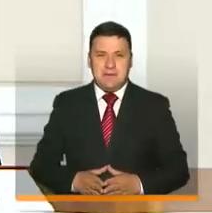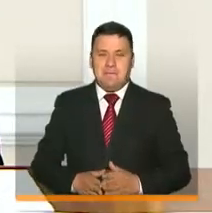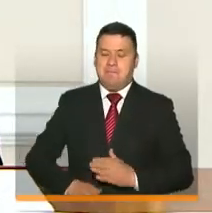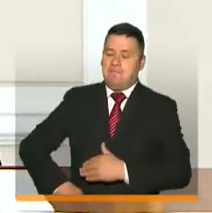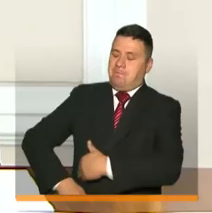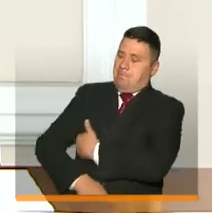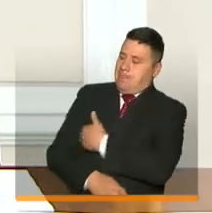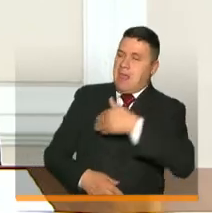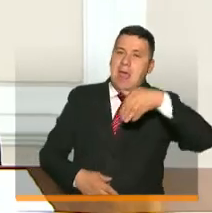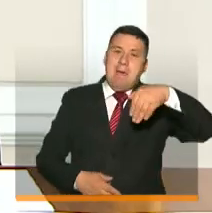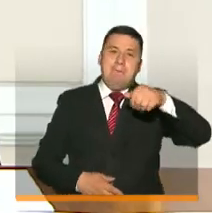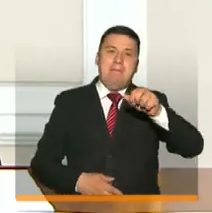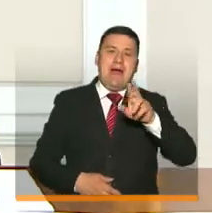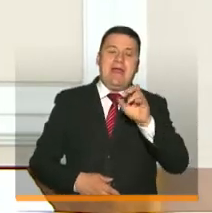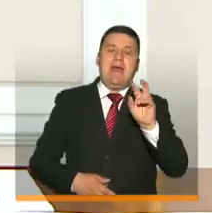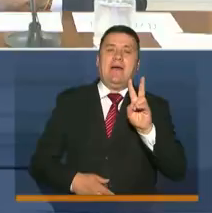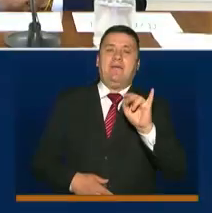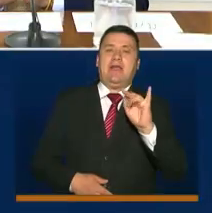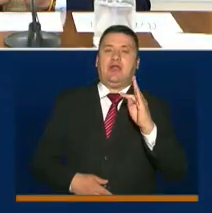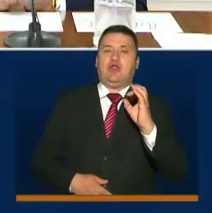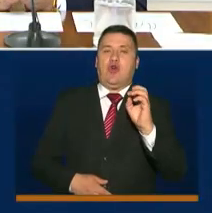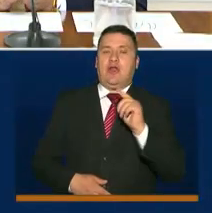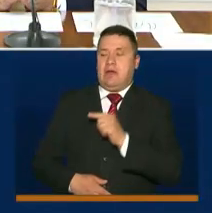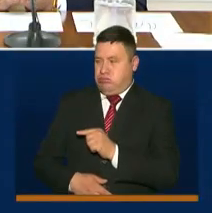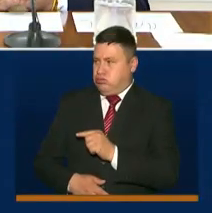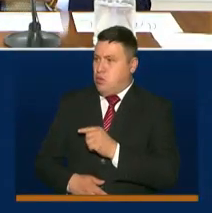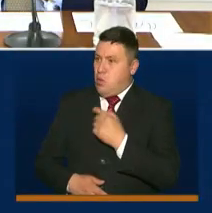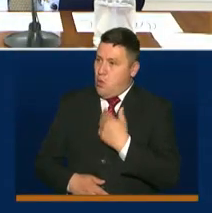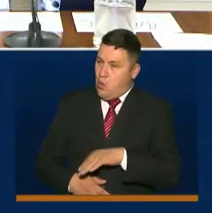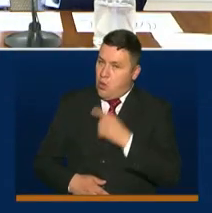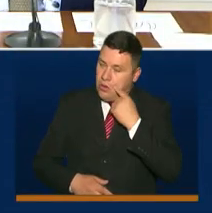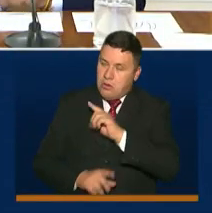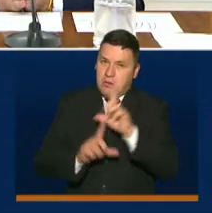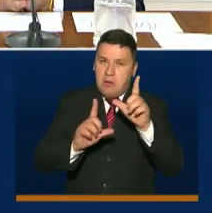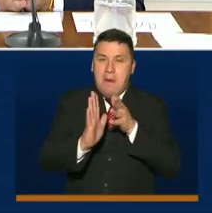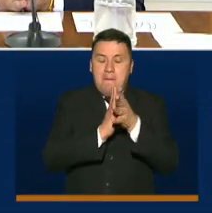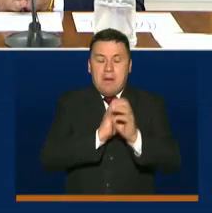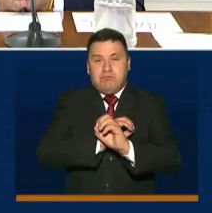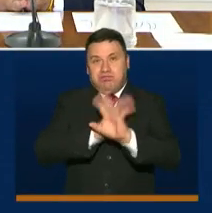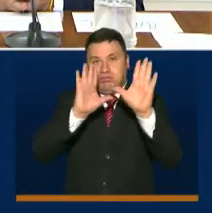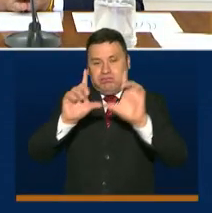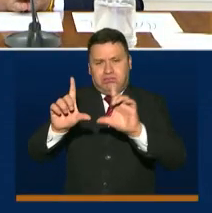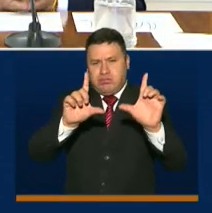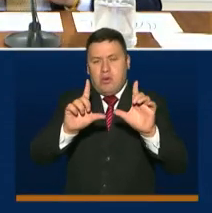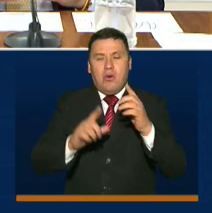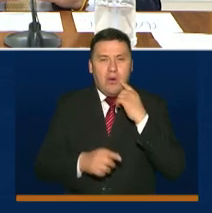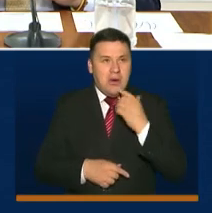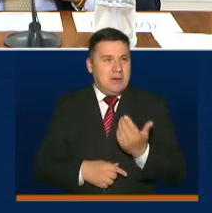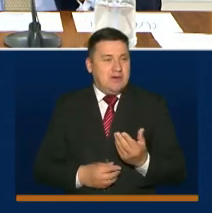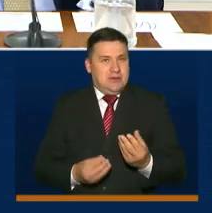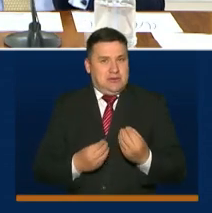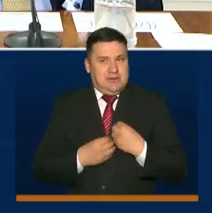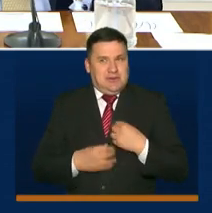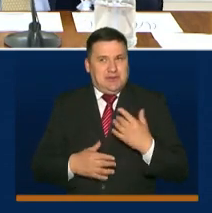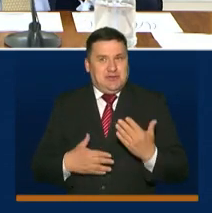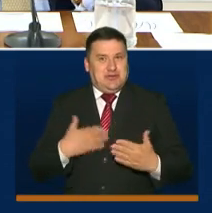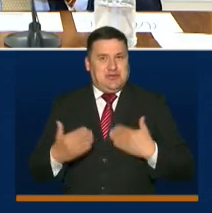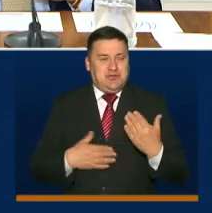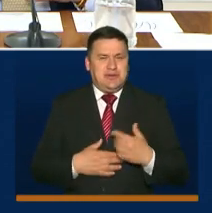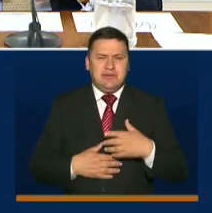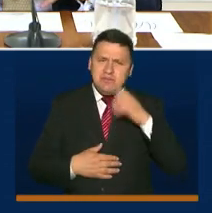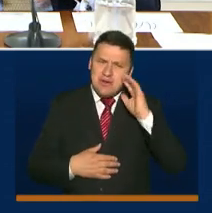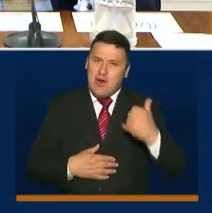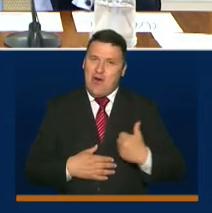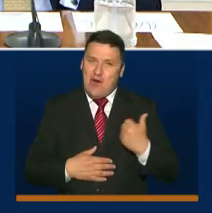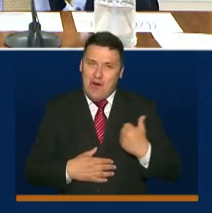Ministra, María Victoria, ese mensaje de Be The One Challenges viene bien motivante porque vimos muchos jóvenes,